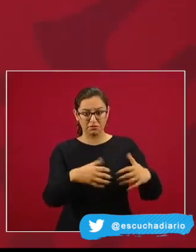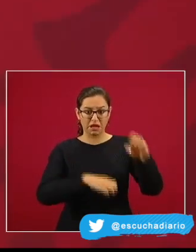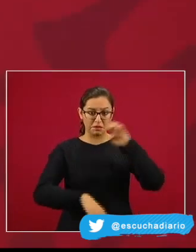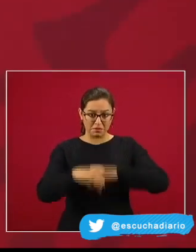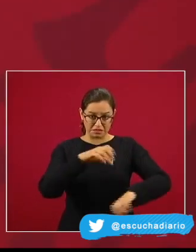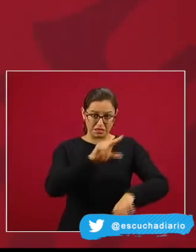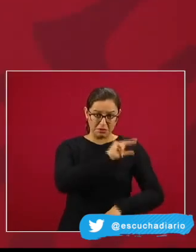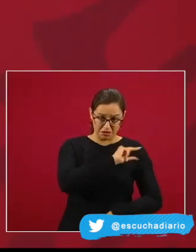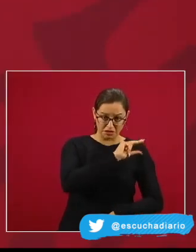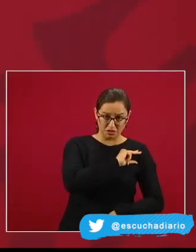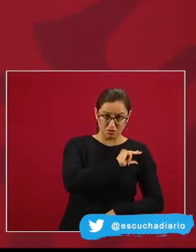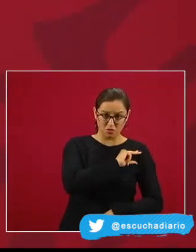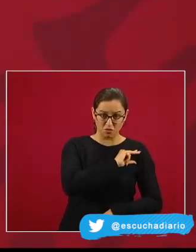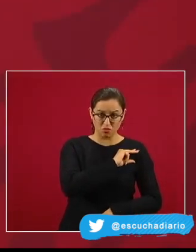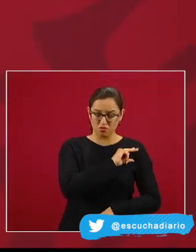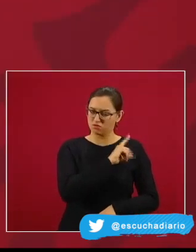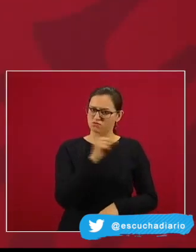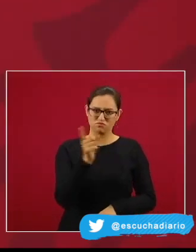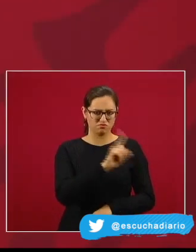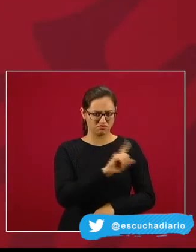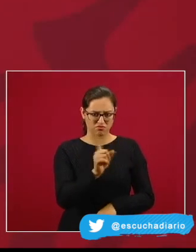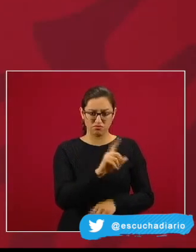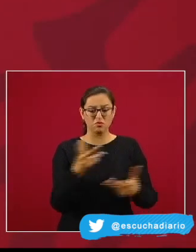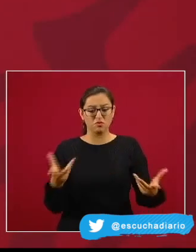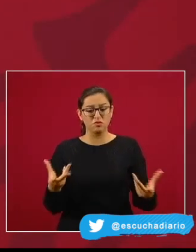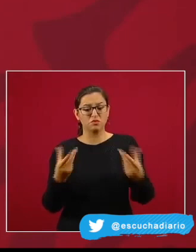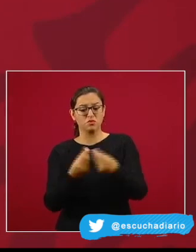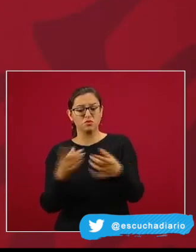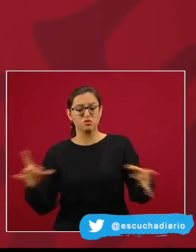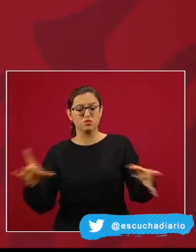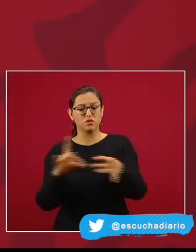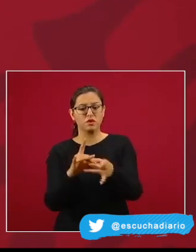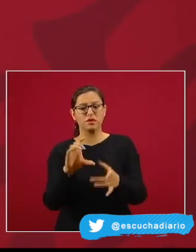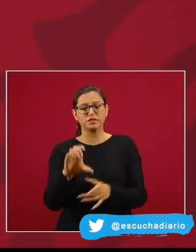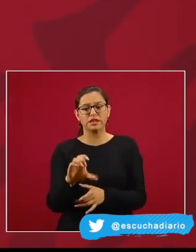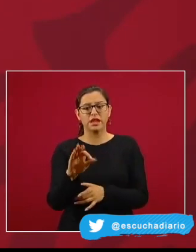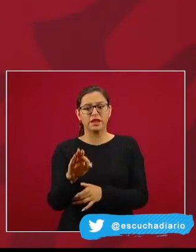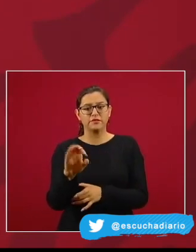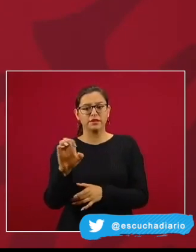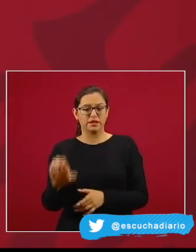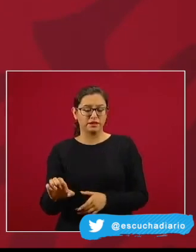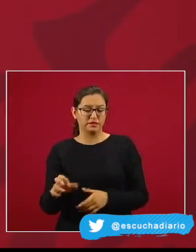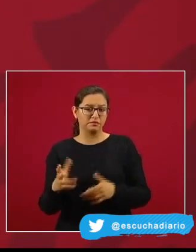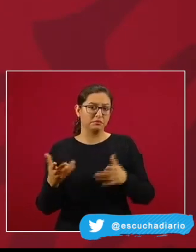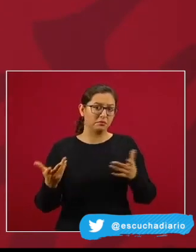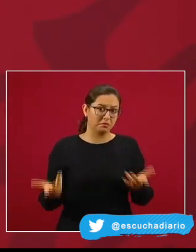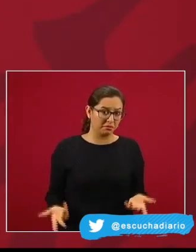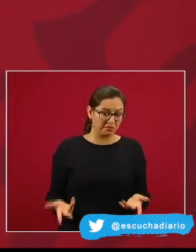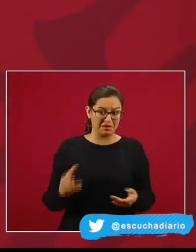la Guardia Nacional actuó bien y llegó a un acuerdo que permitió desarmar a los manifestantes.